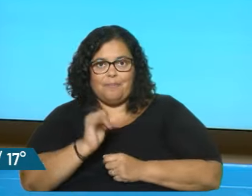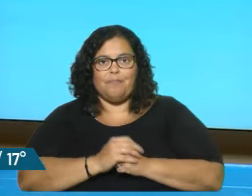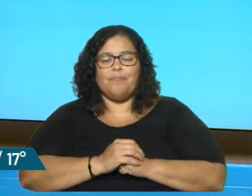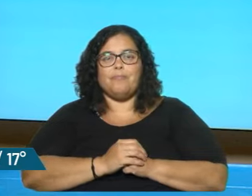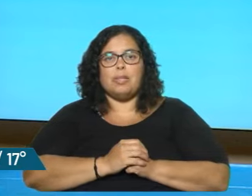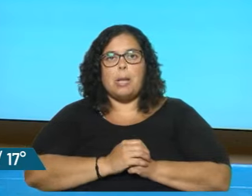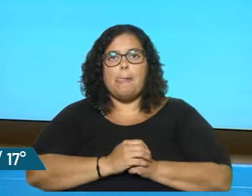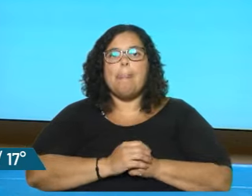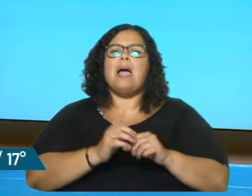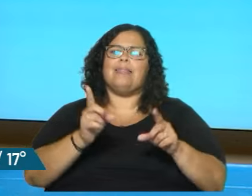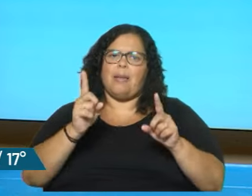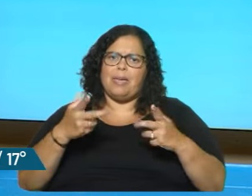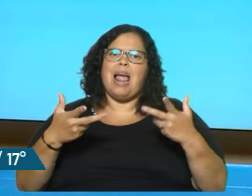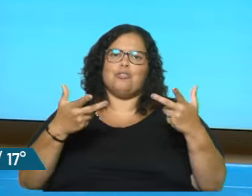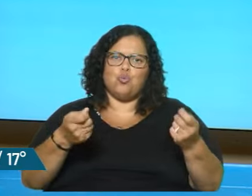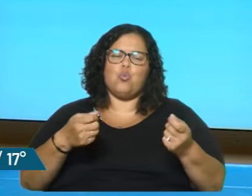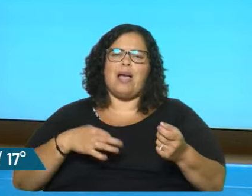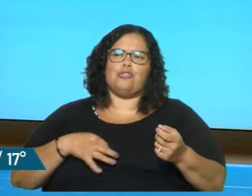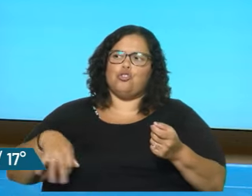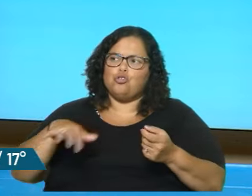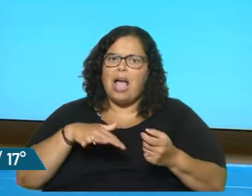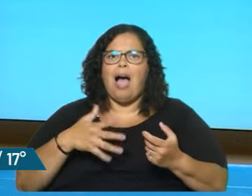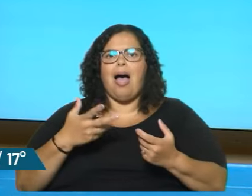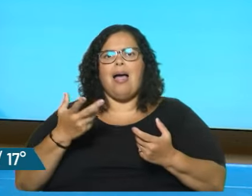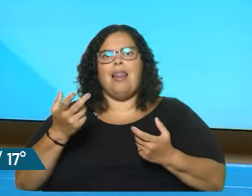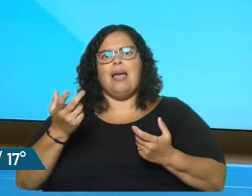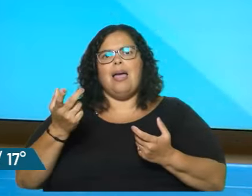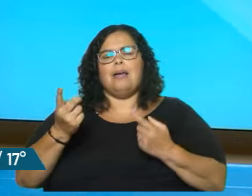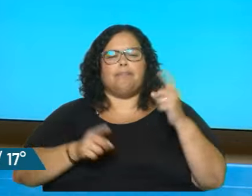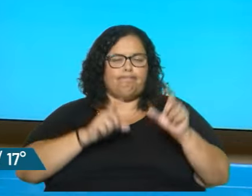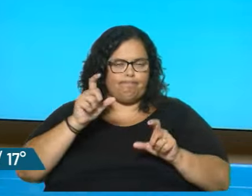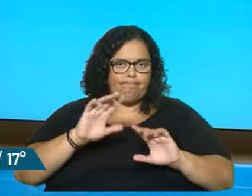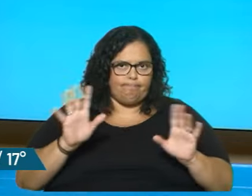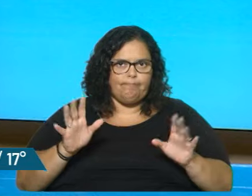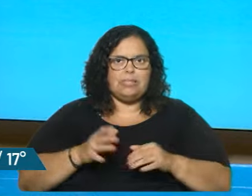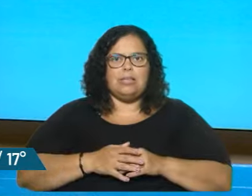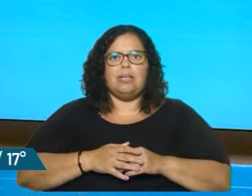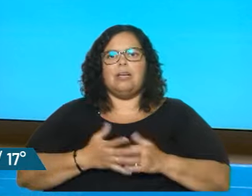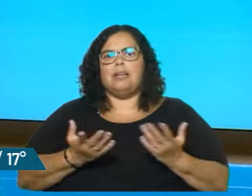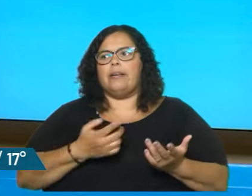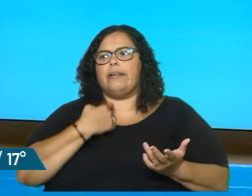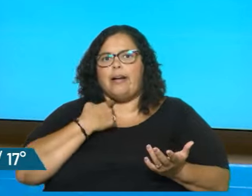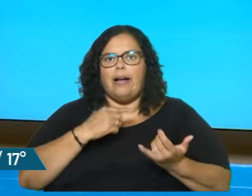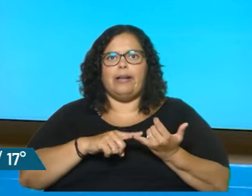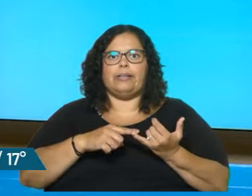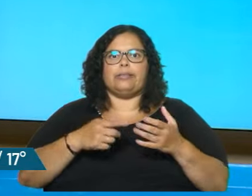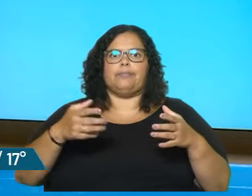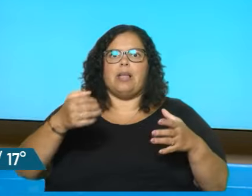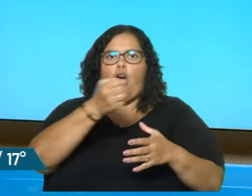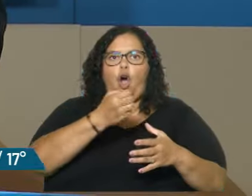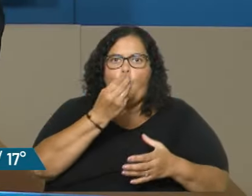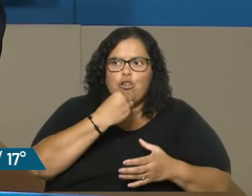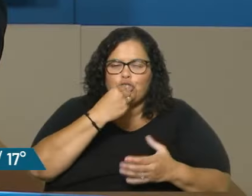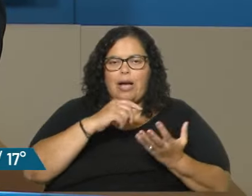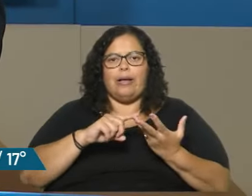ayudas sociales, ayudas a gente que venía más complicada. Es verdad. Garrafas, ollas populares, ahí estaba todo, ¿no?